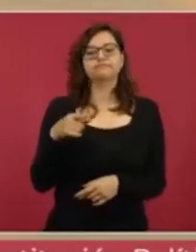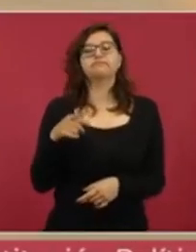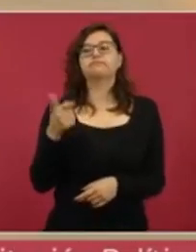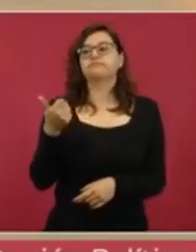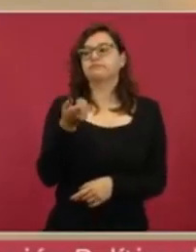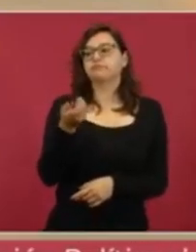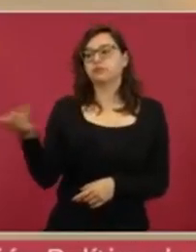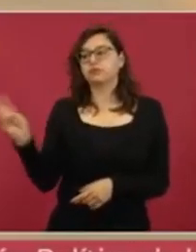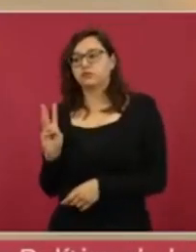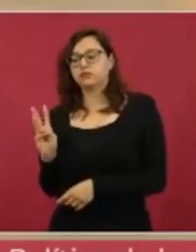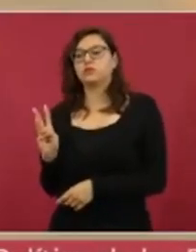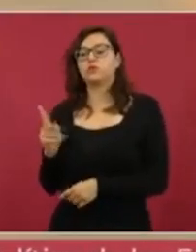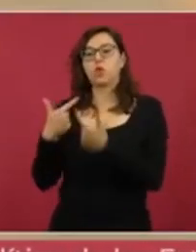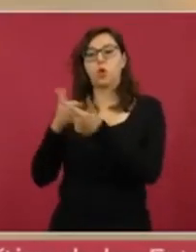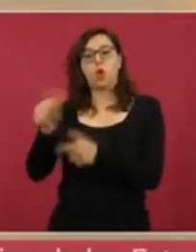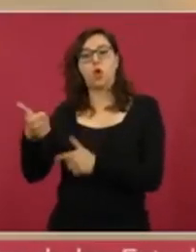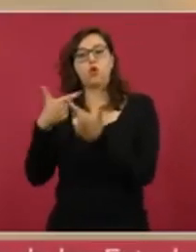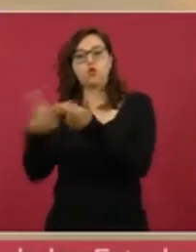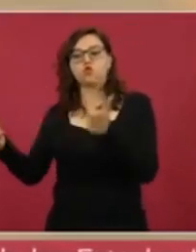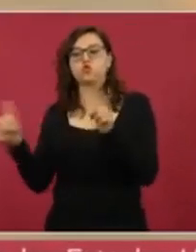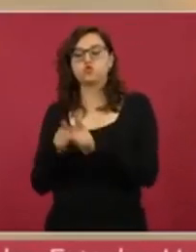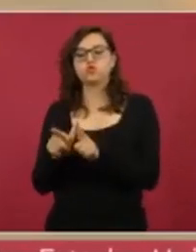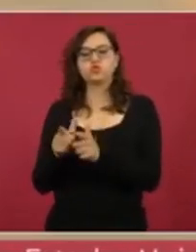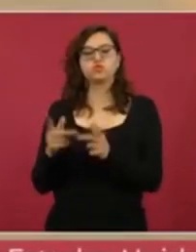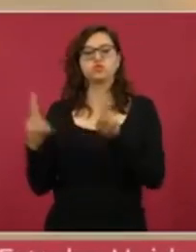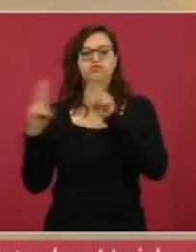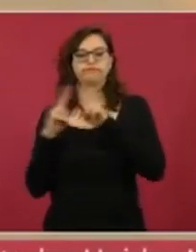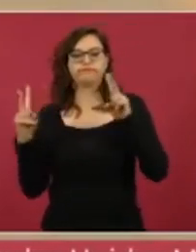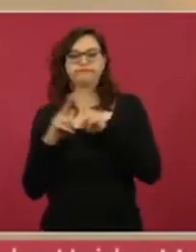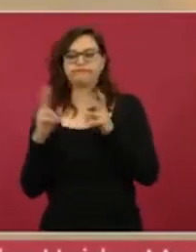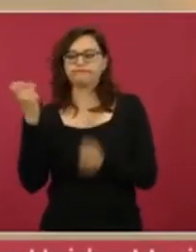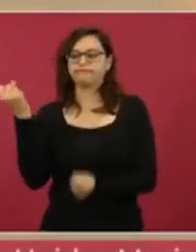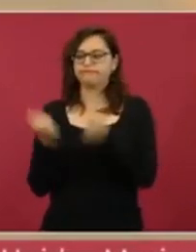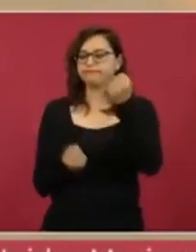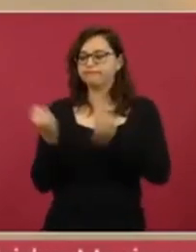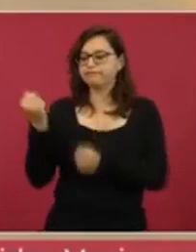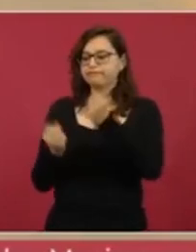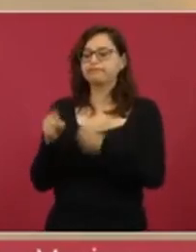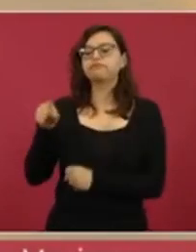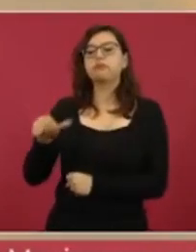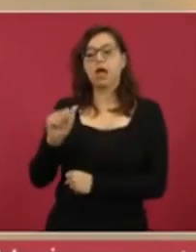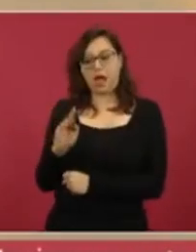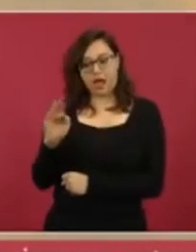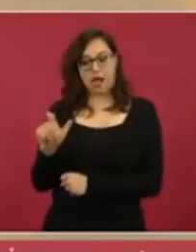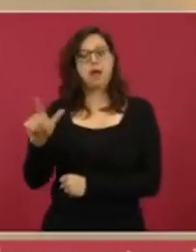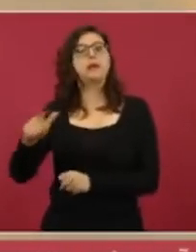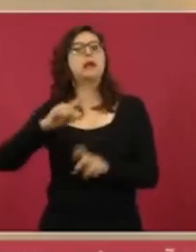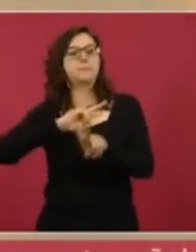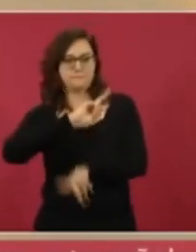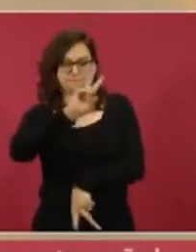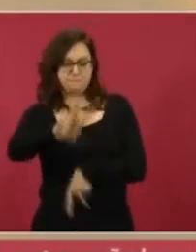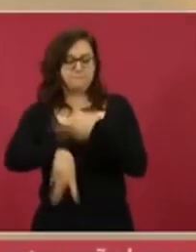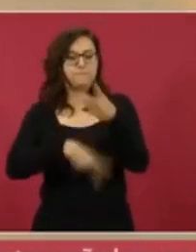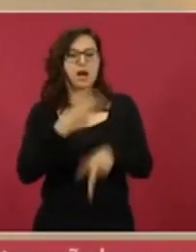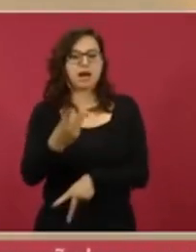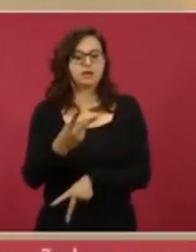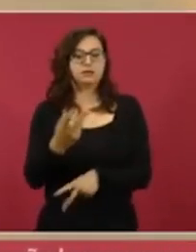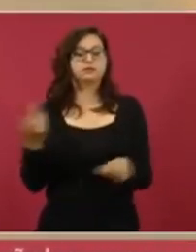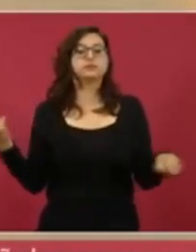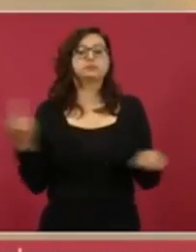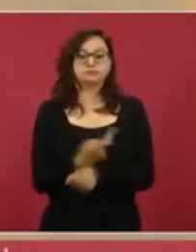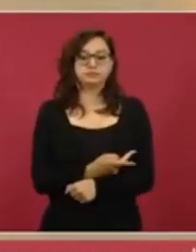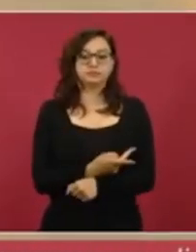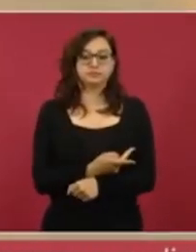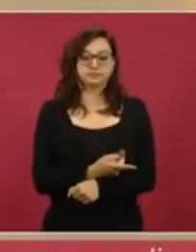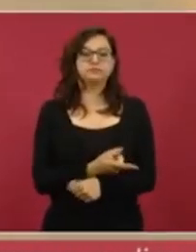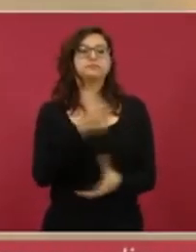con sicarios al frente a Abel N., alias El Viejón, y someten a